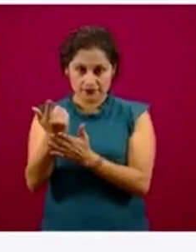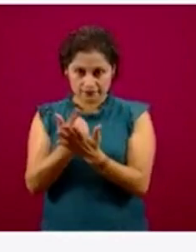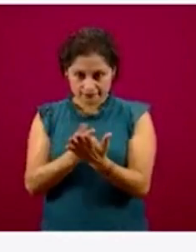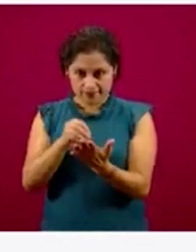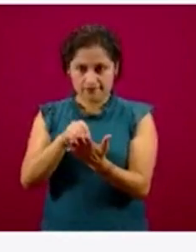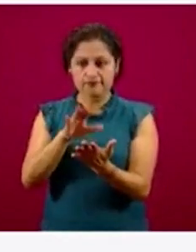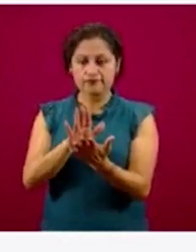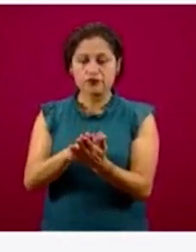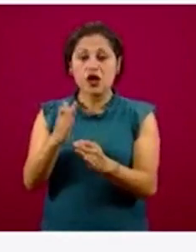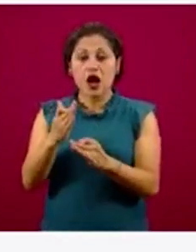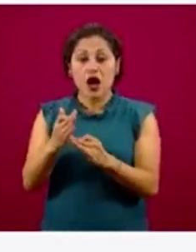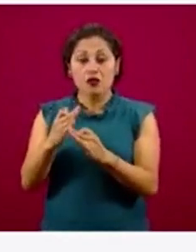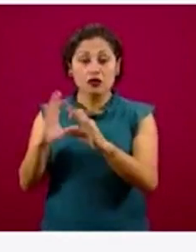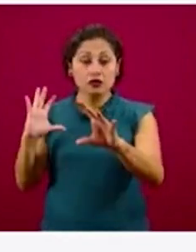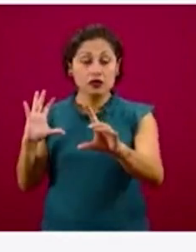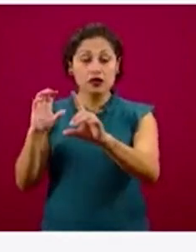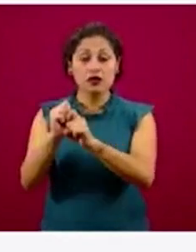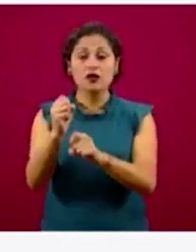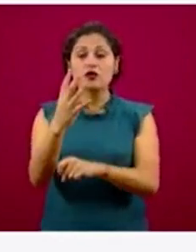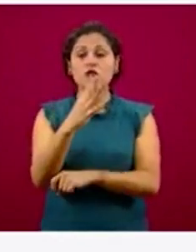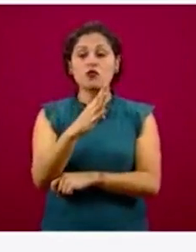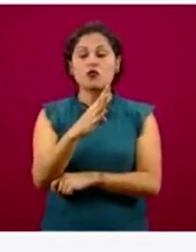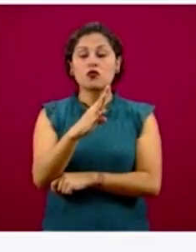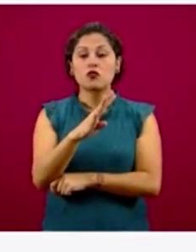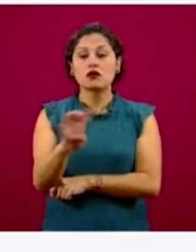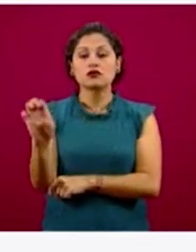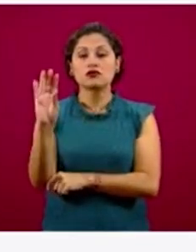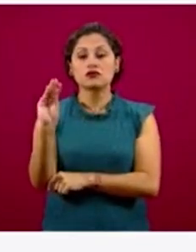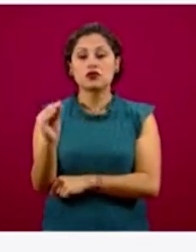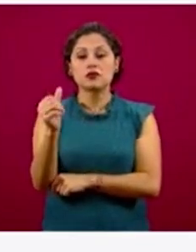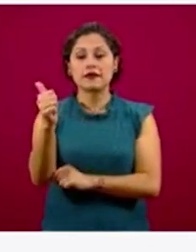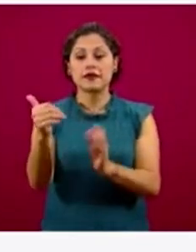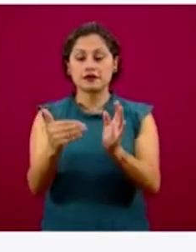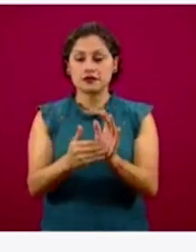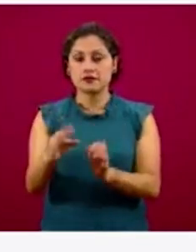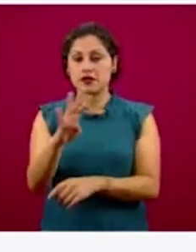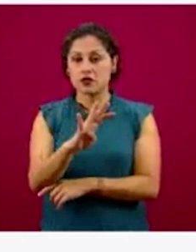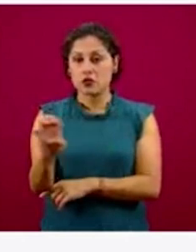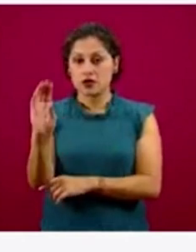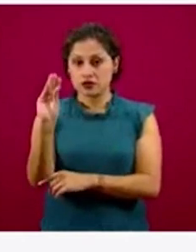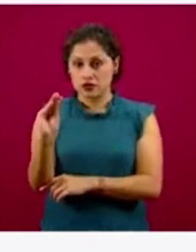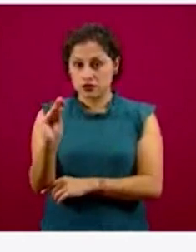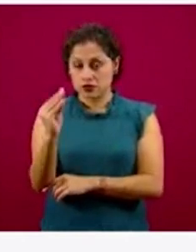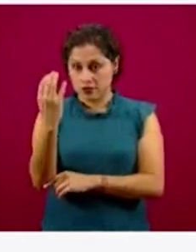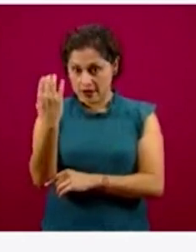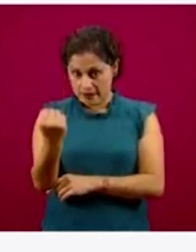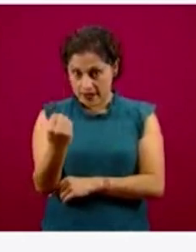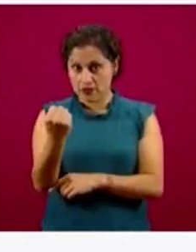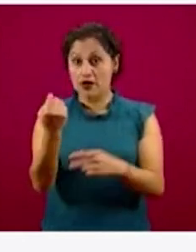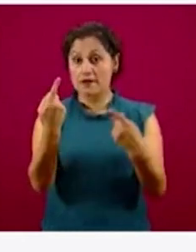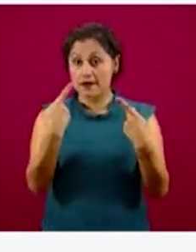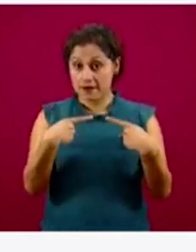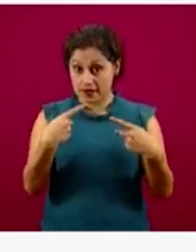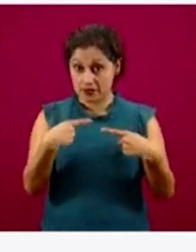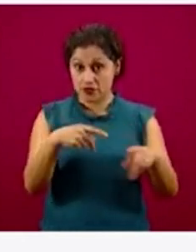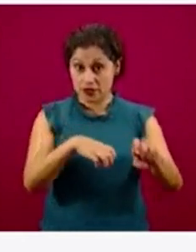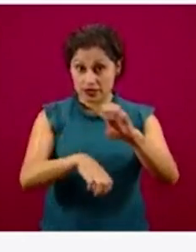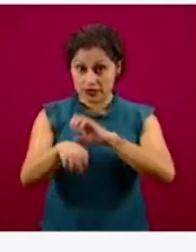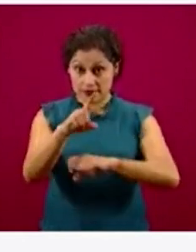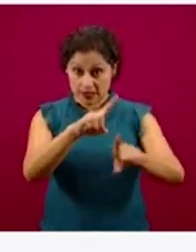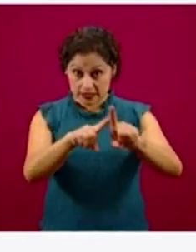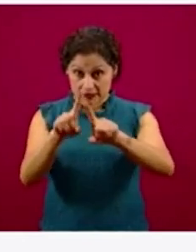Estamos en 496 mil 499 personas que ya